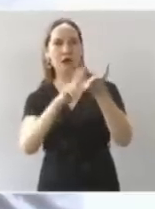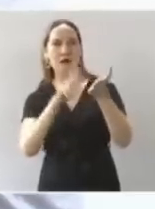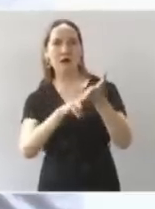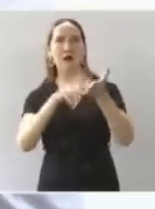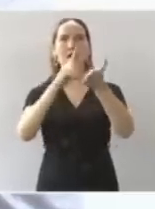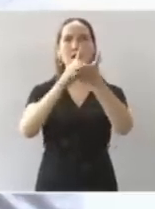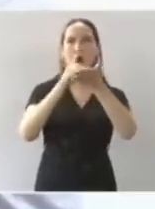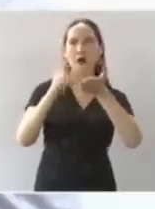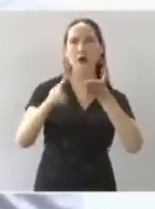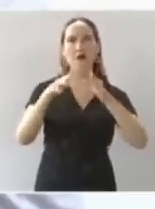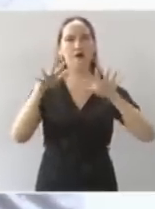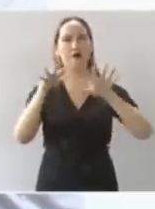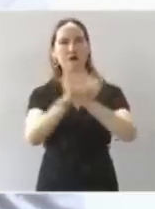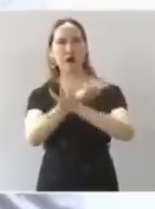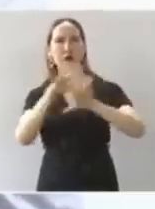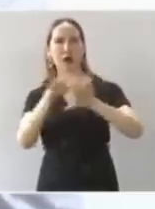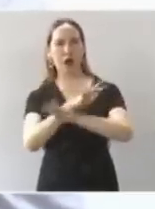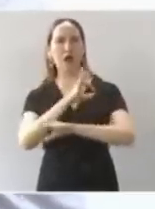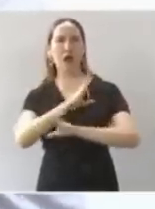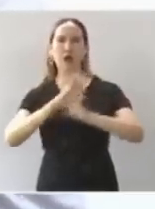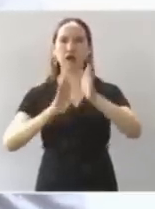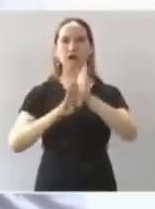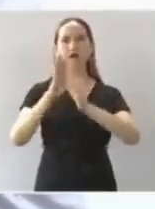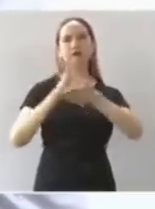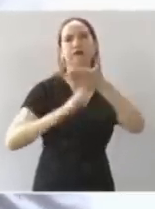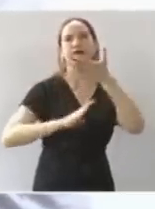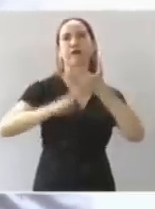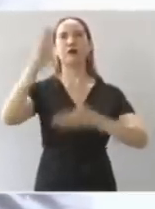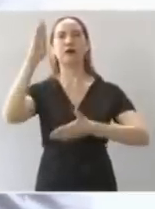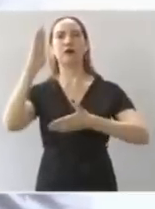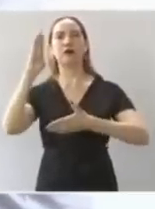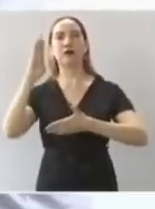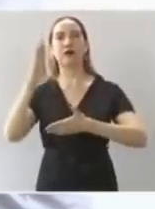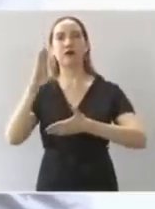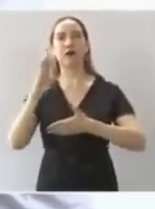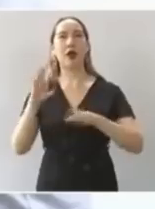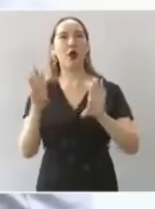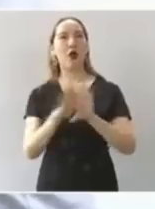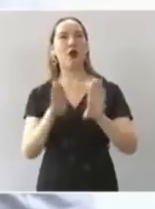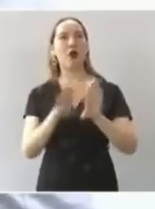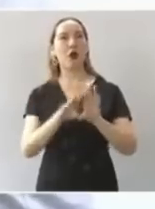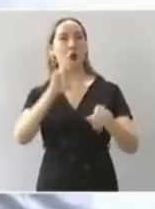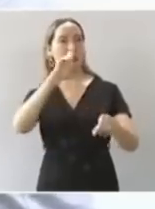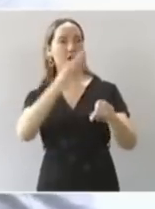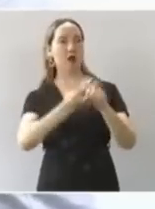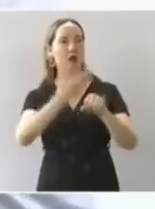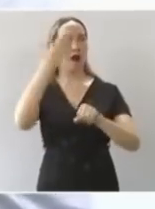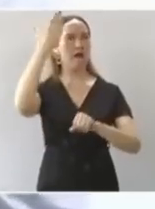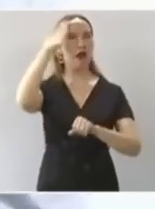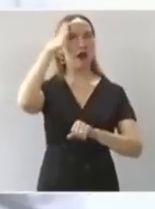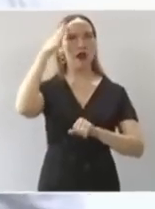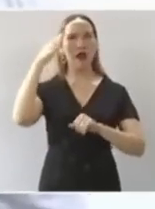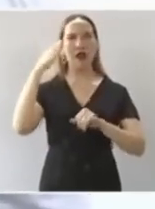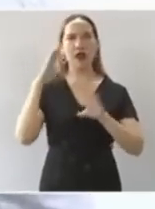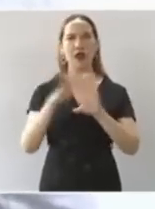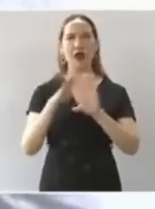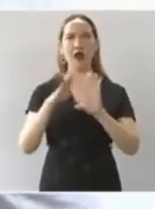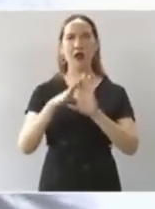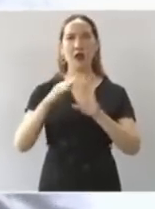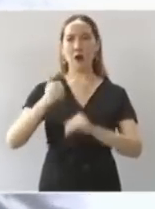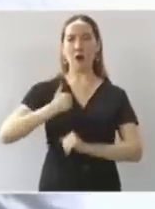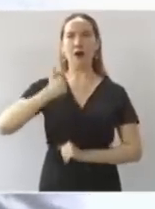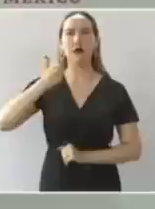la transformación del pueblo, no por los cargos. tenemos que estar pensando en que